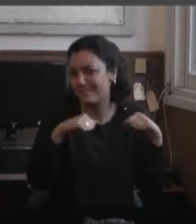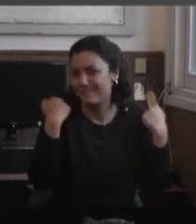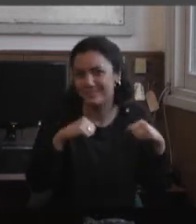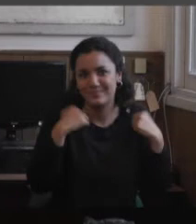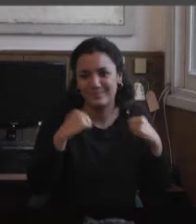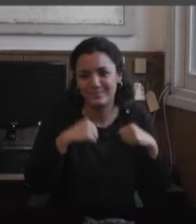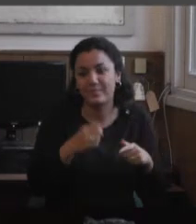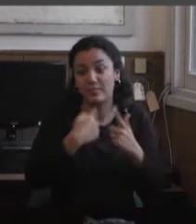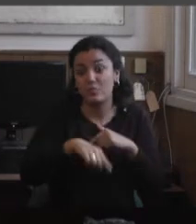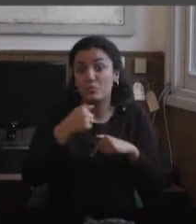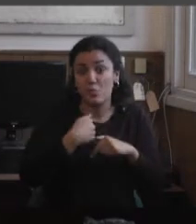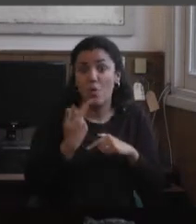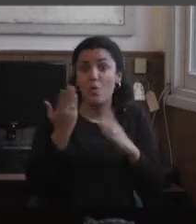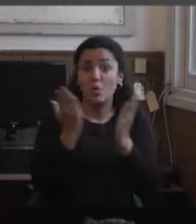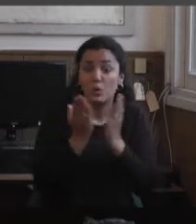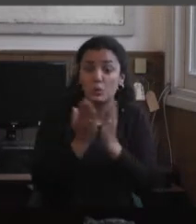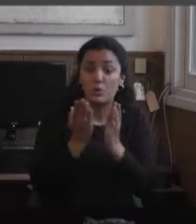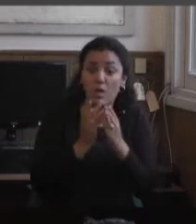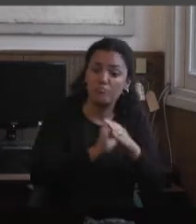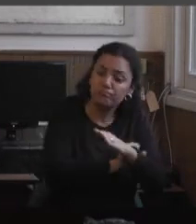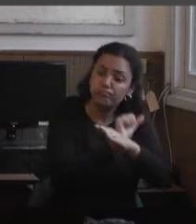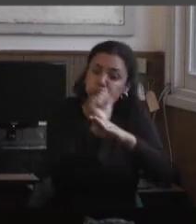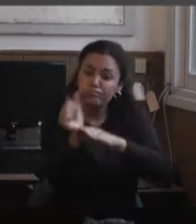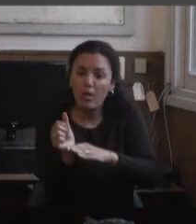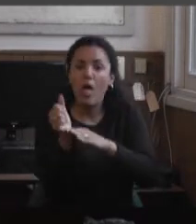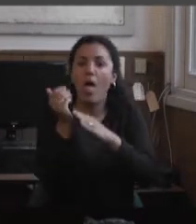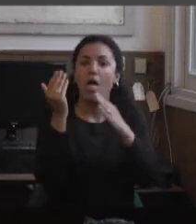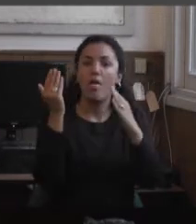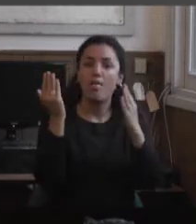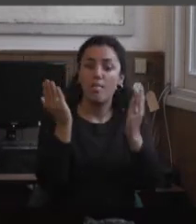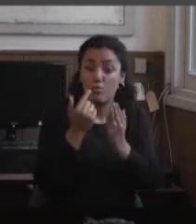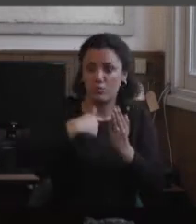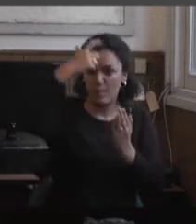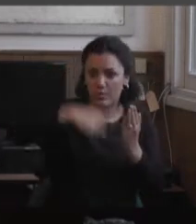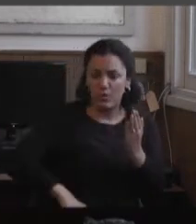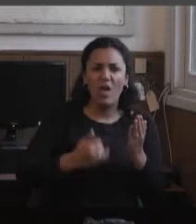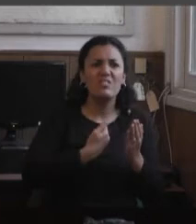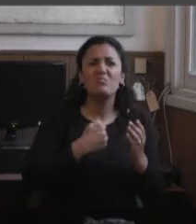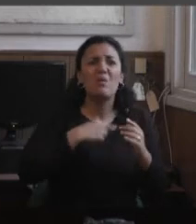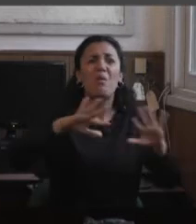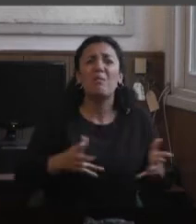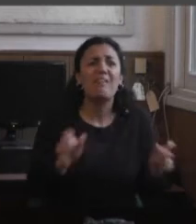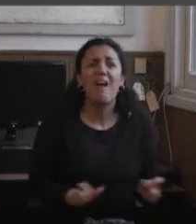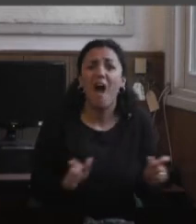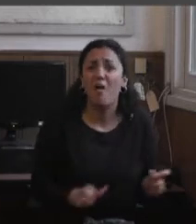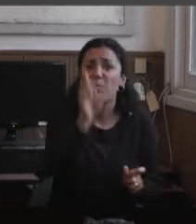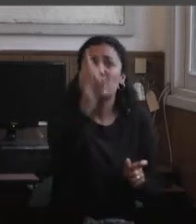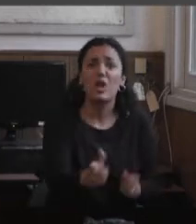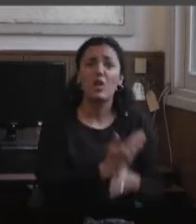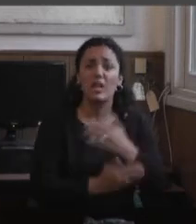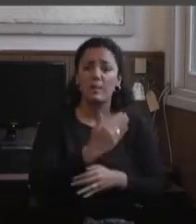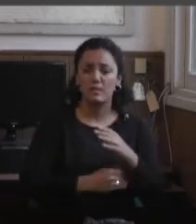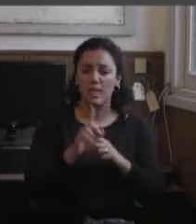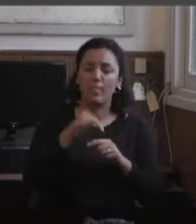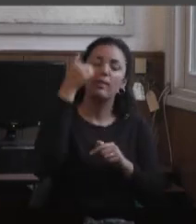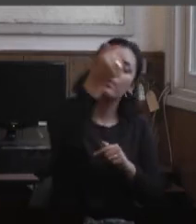la carrera, hice toda la carrera. Es alumnas insistentes que preguntaba, ¿y qué hago si tengo un estudiante con discapacidad? Y siempre me decían, cuando